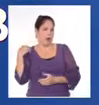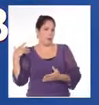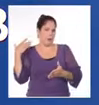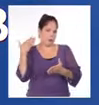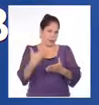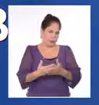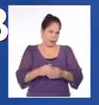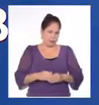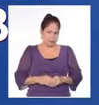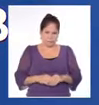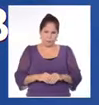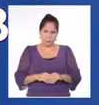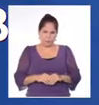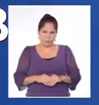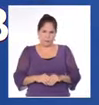Javier Ortiz, Canal Cubano de Noticias.